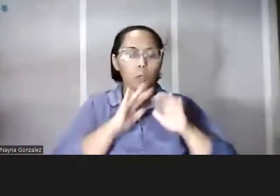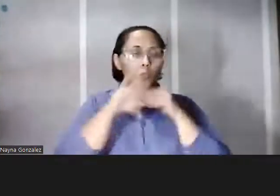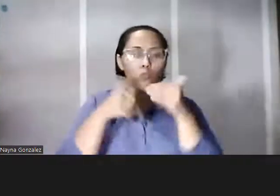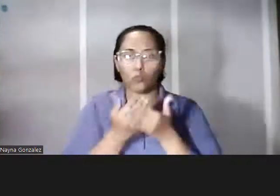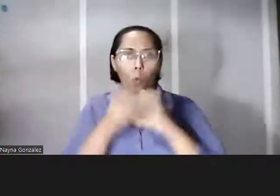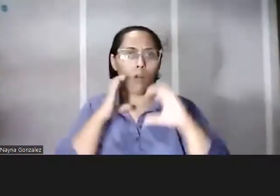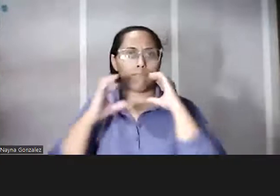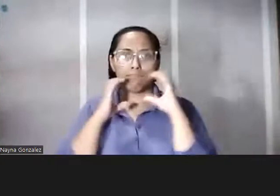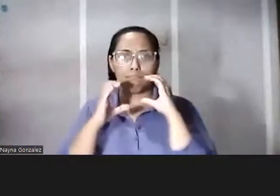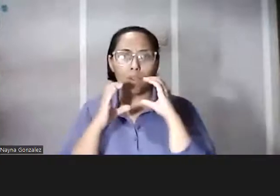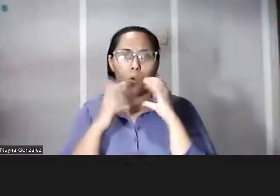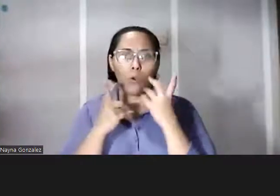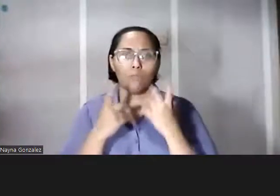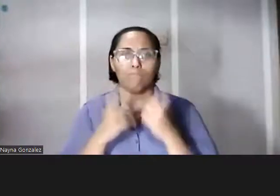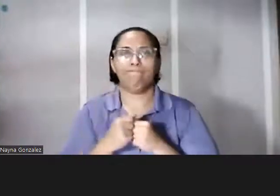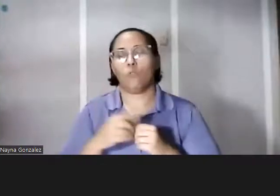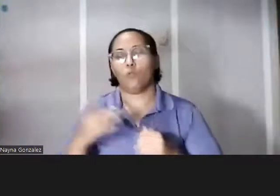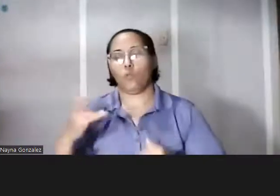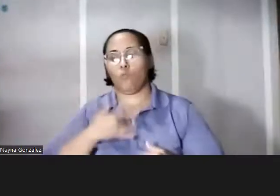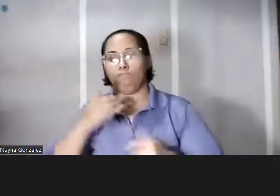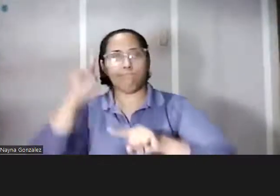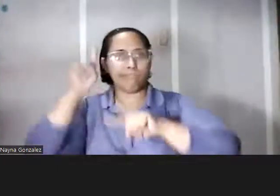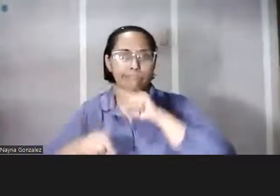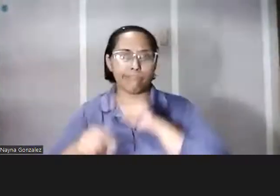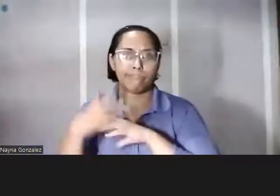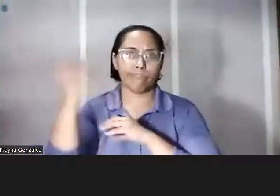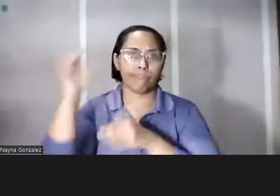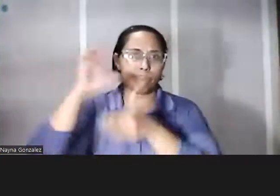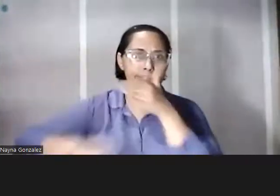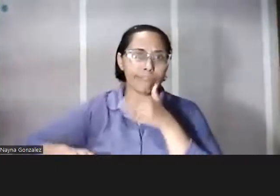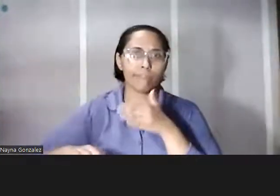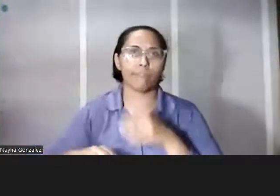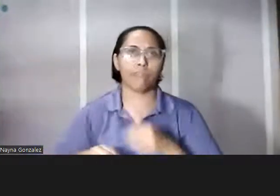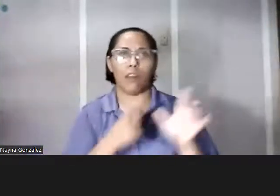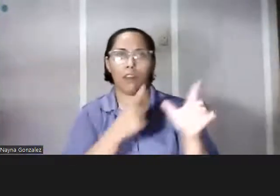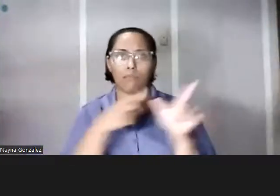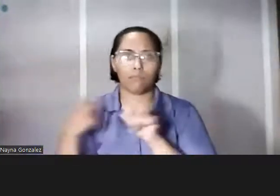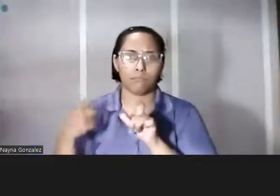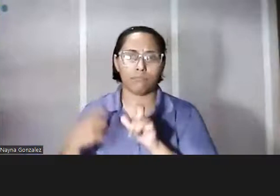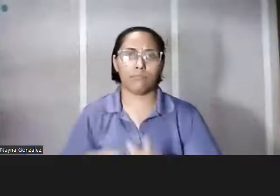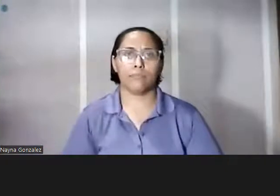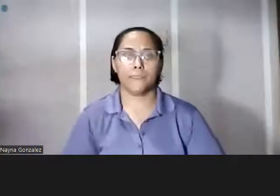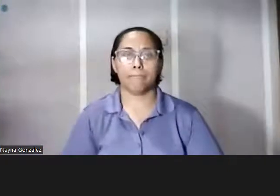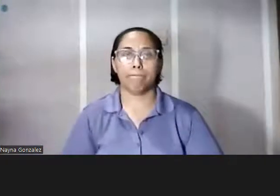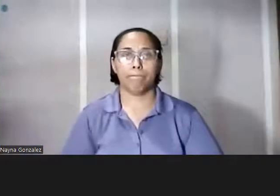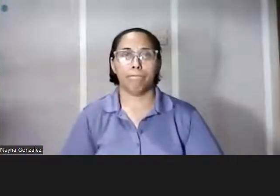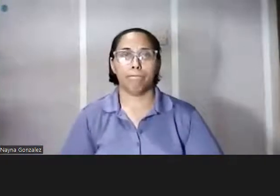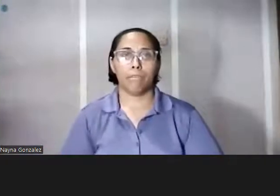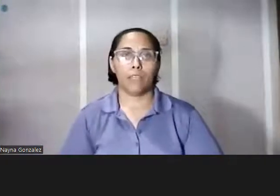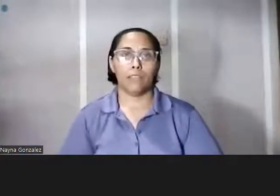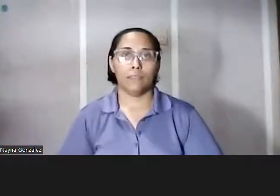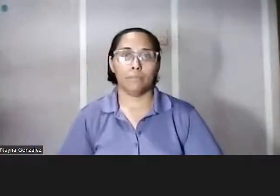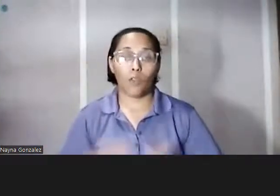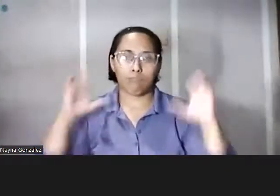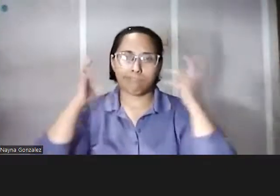no lo debemos subestimar, no lo debemos tomar con ligereza y de hecho eso es algo que los